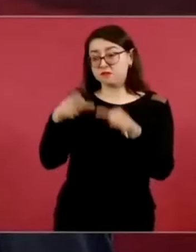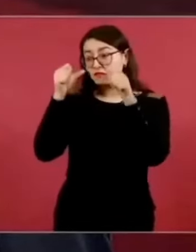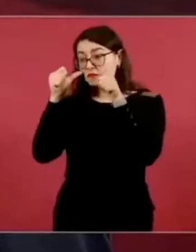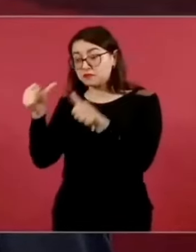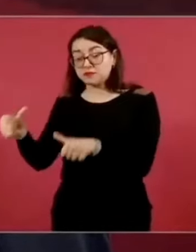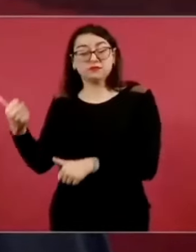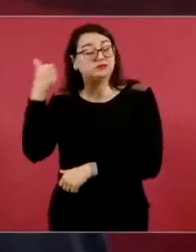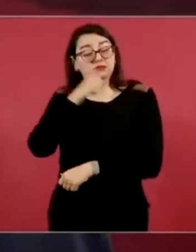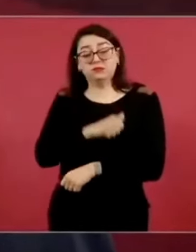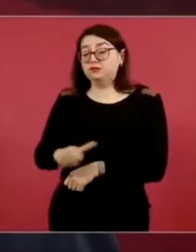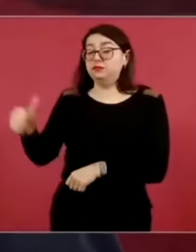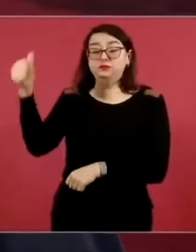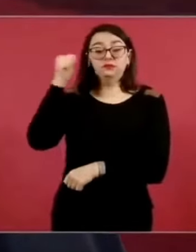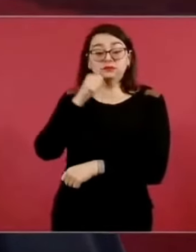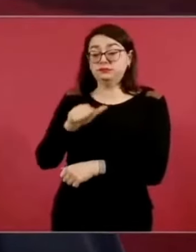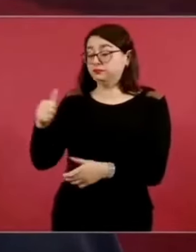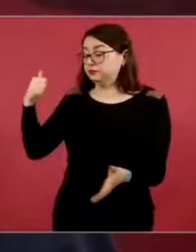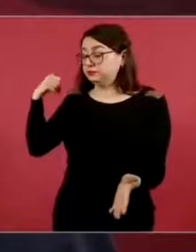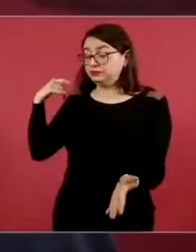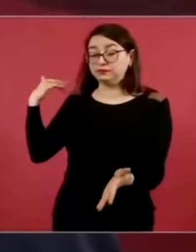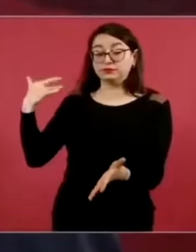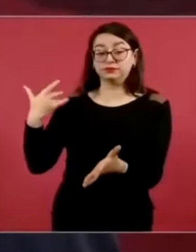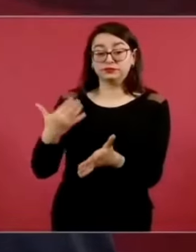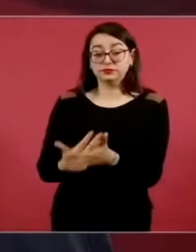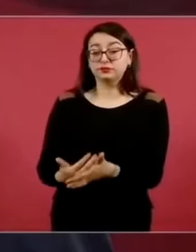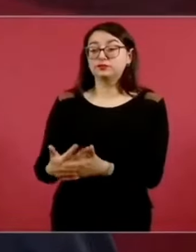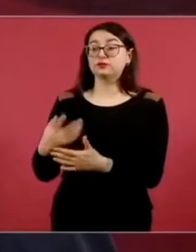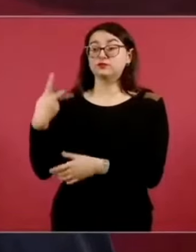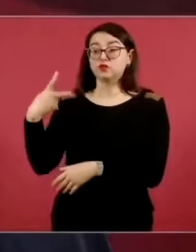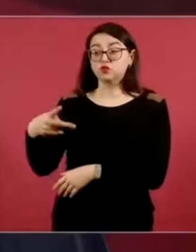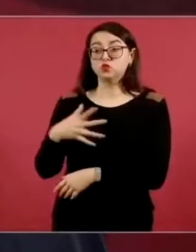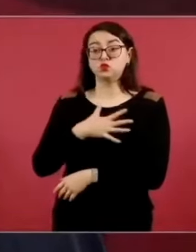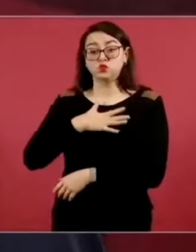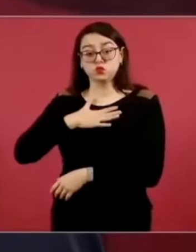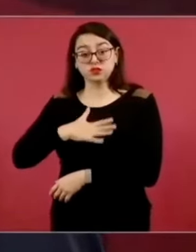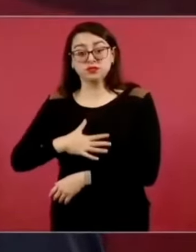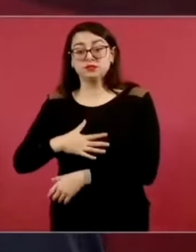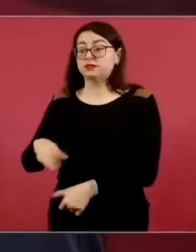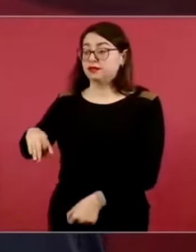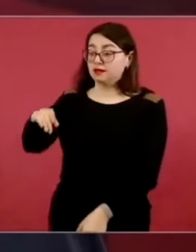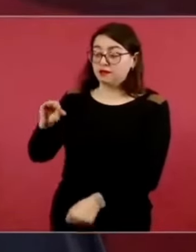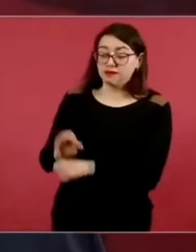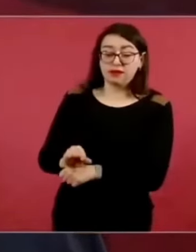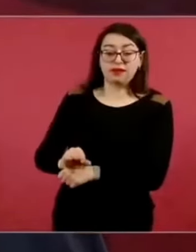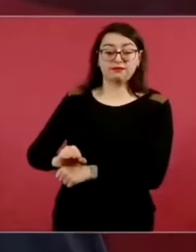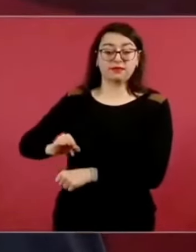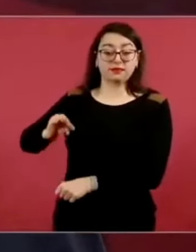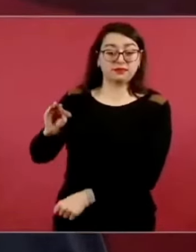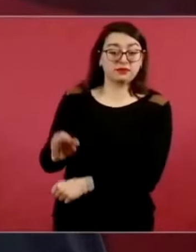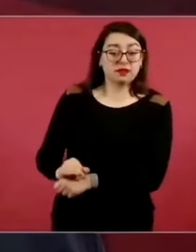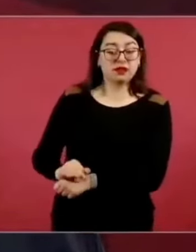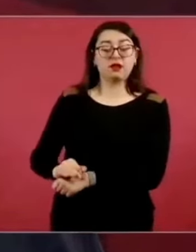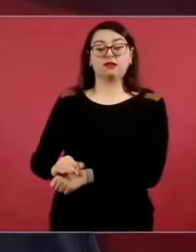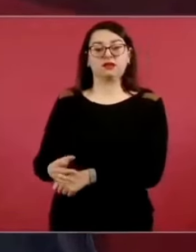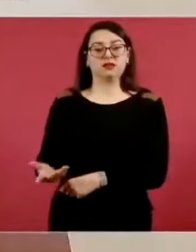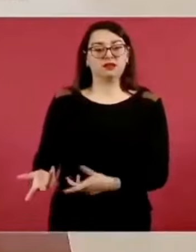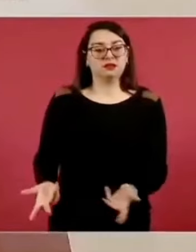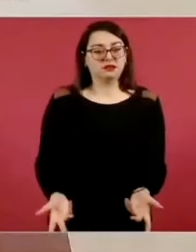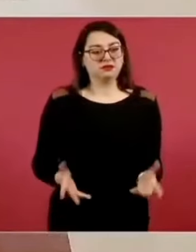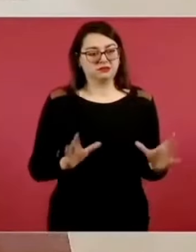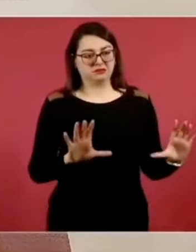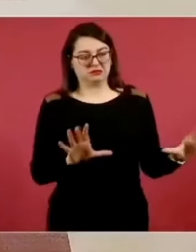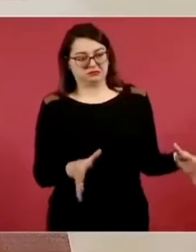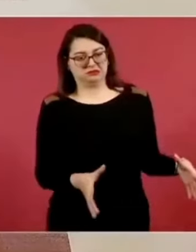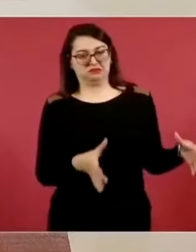y estoy defendiendo la justicia. Y estoy luchando en contra de caciques